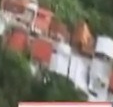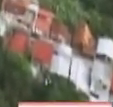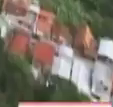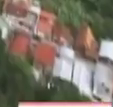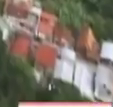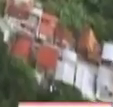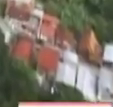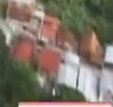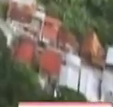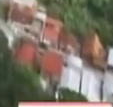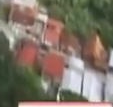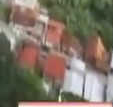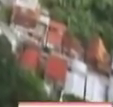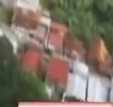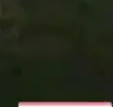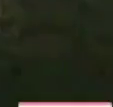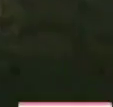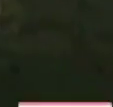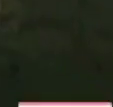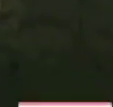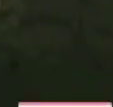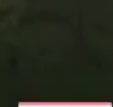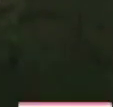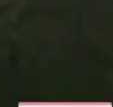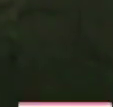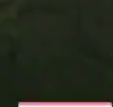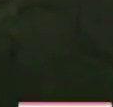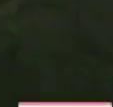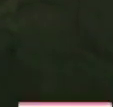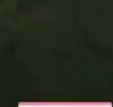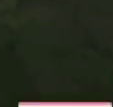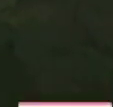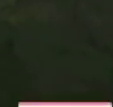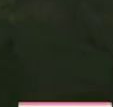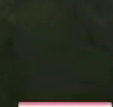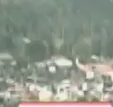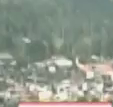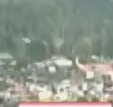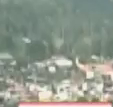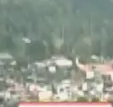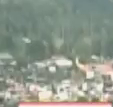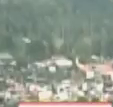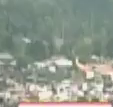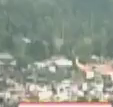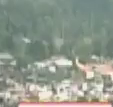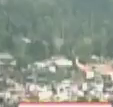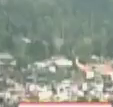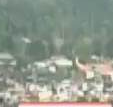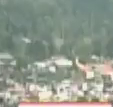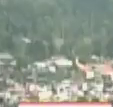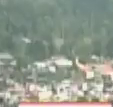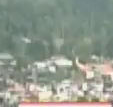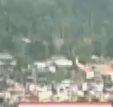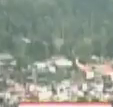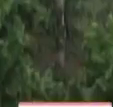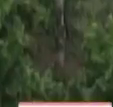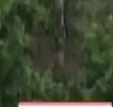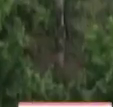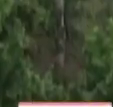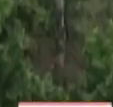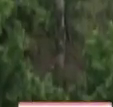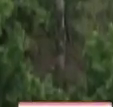esperamos, en la azulita Donde la niebla adorna el encanto permanente de un pueblo que trabaja